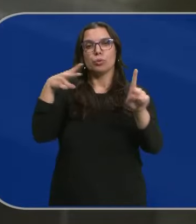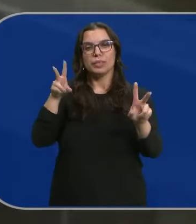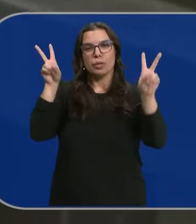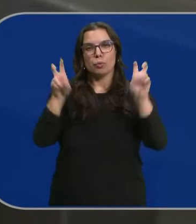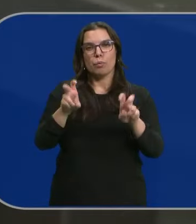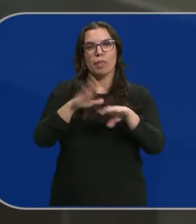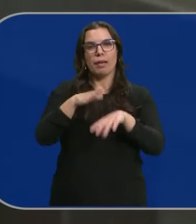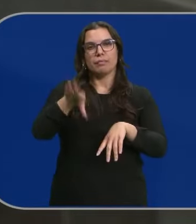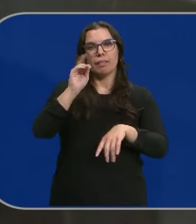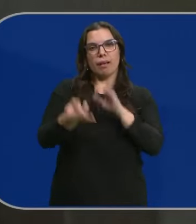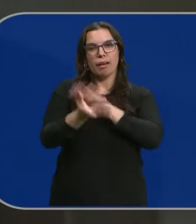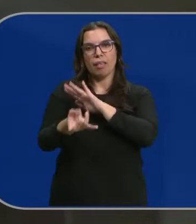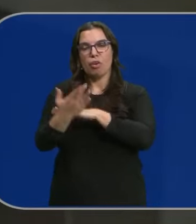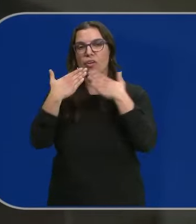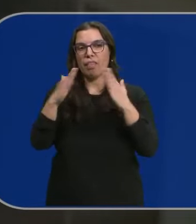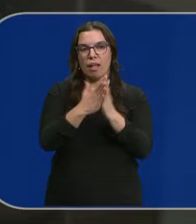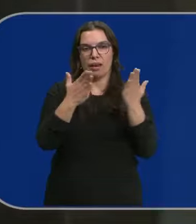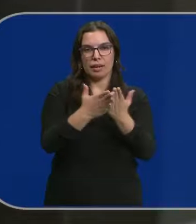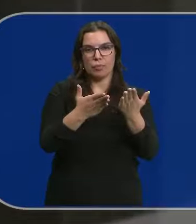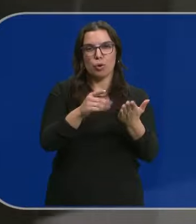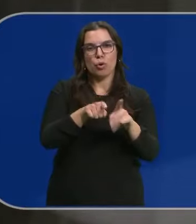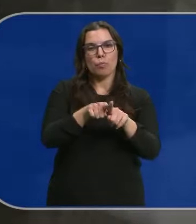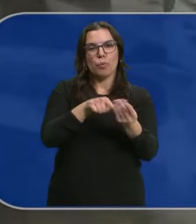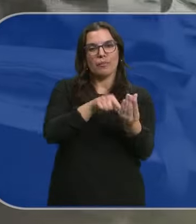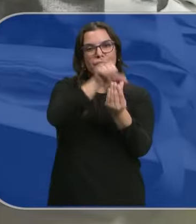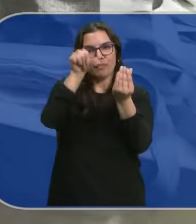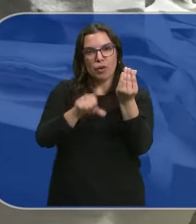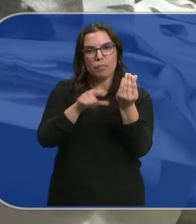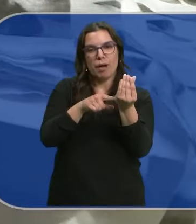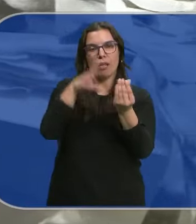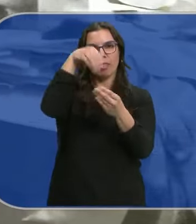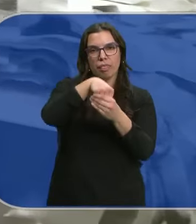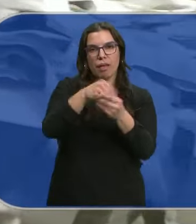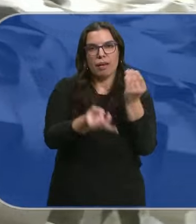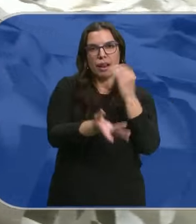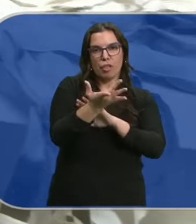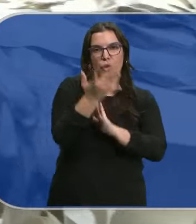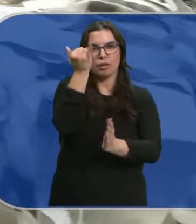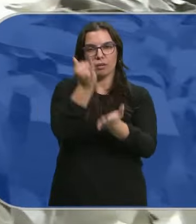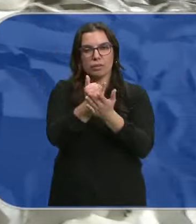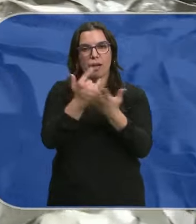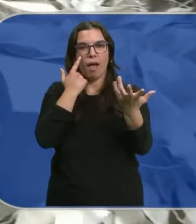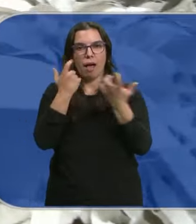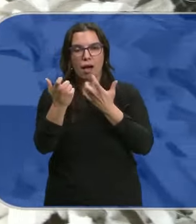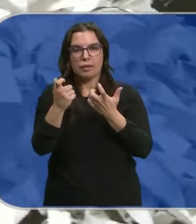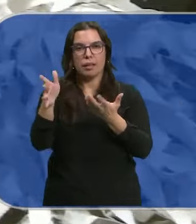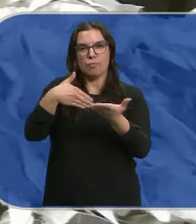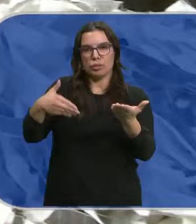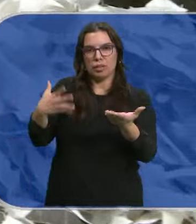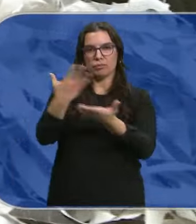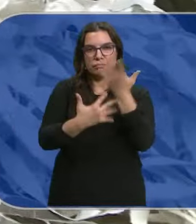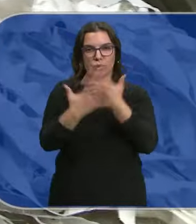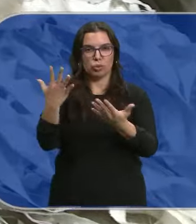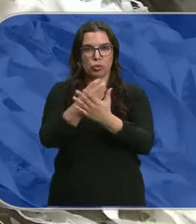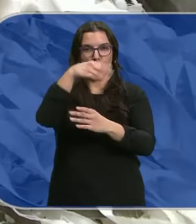forma de entender La creación A través del libro Entendido como soporte Que a una creación Experimentación Obras de arte Y poesía